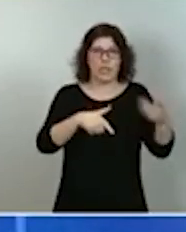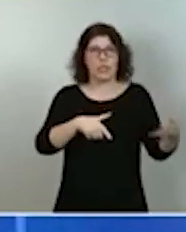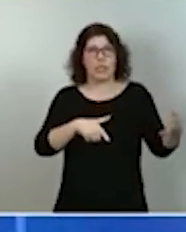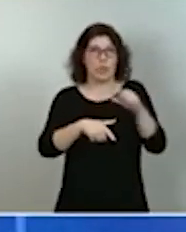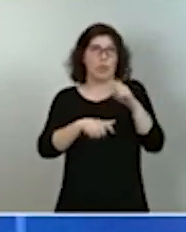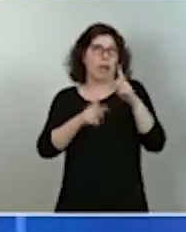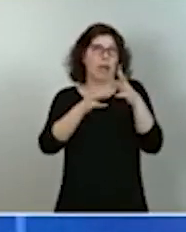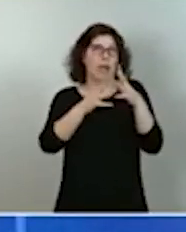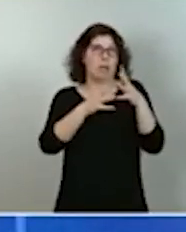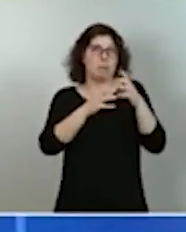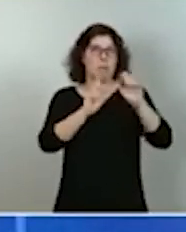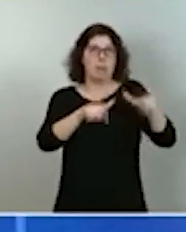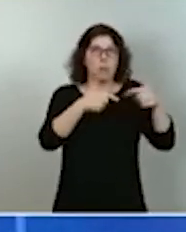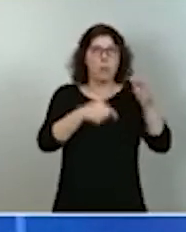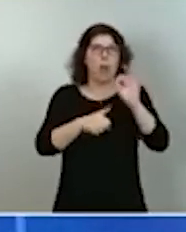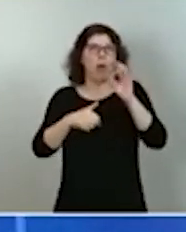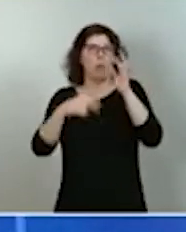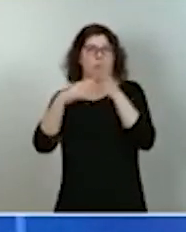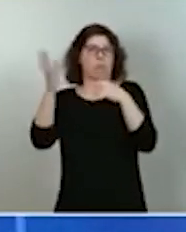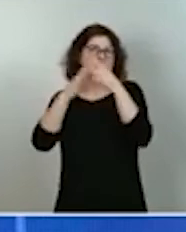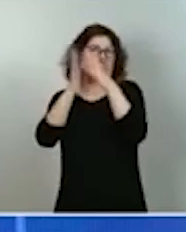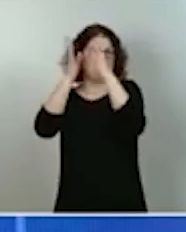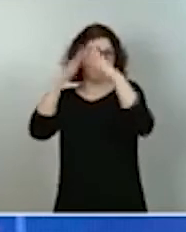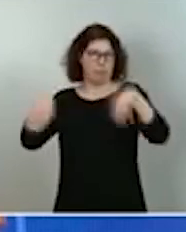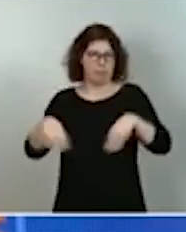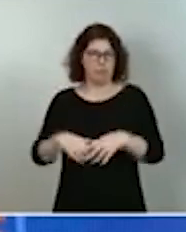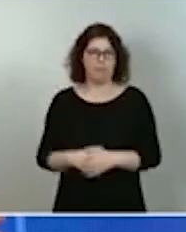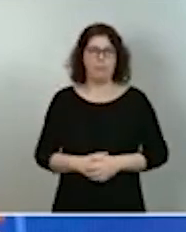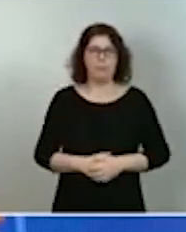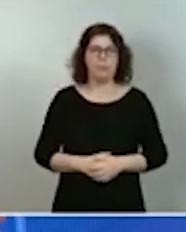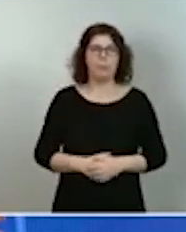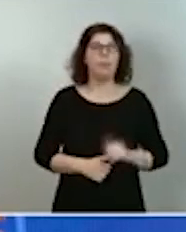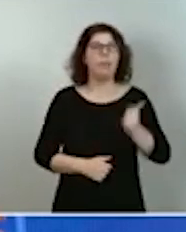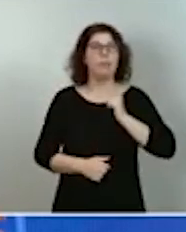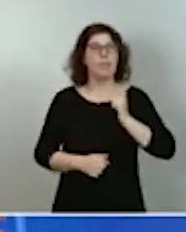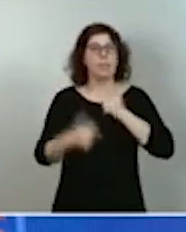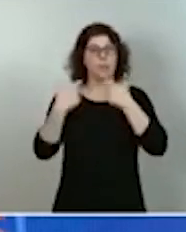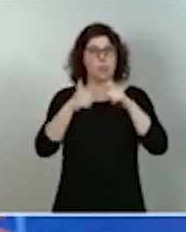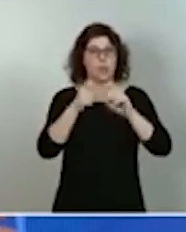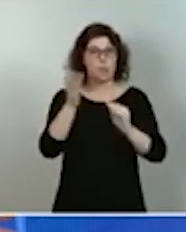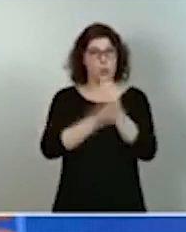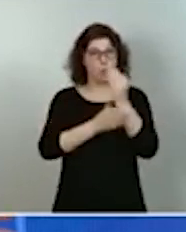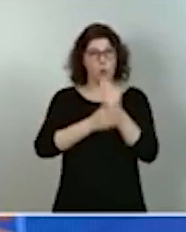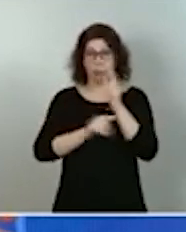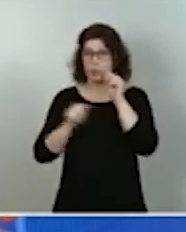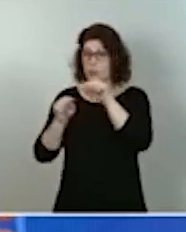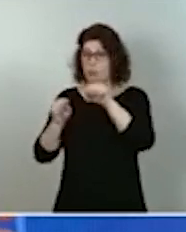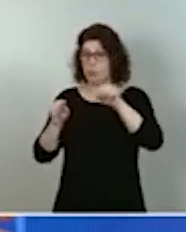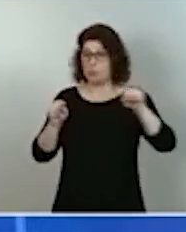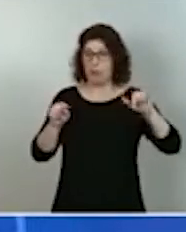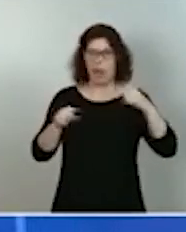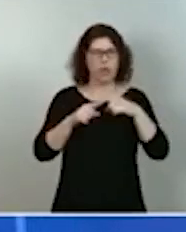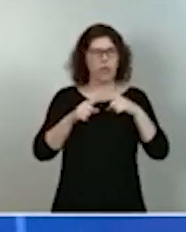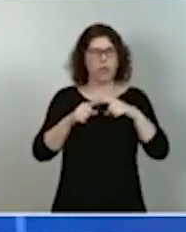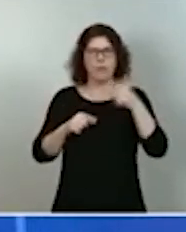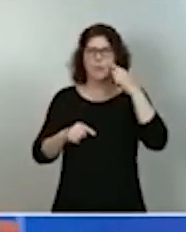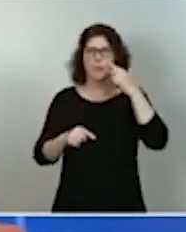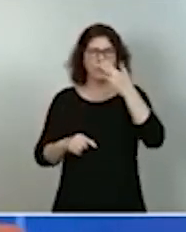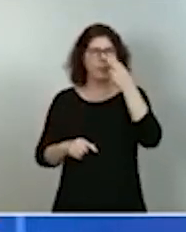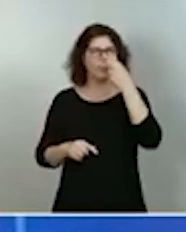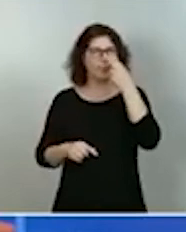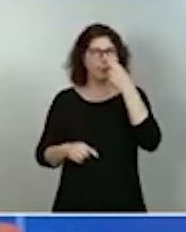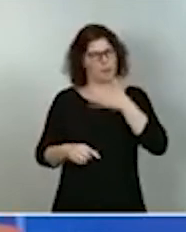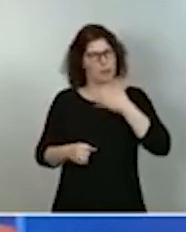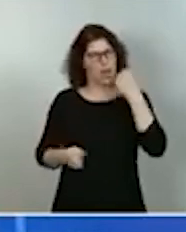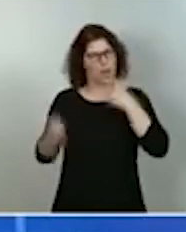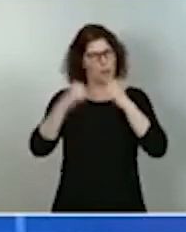De este modo, revisitando nuestros sectores productivos, podemos identificar palancas sumamente interesantes desde el punto de vista de la economía verde.